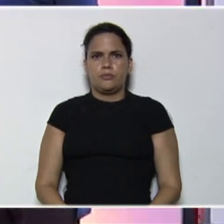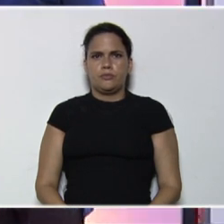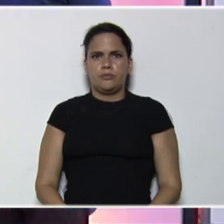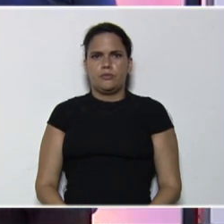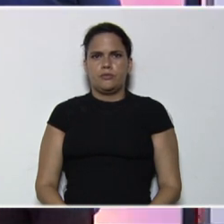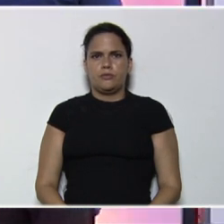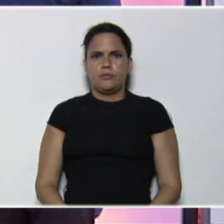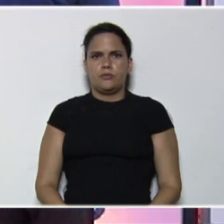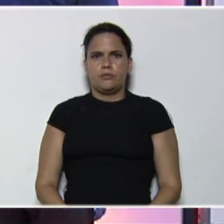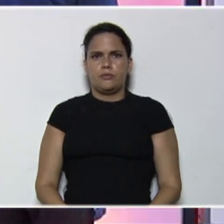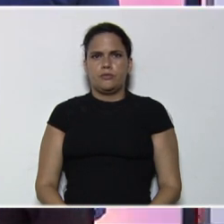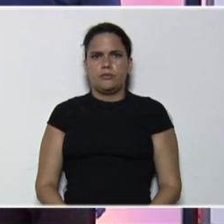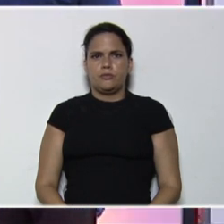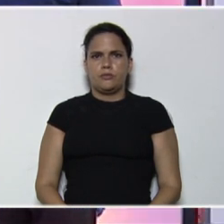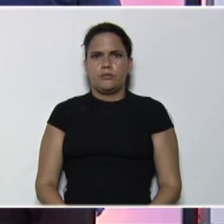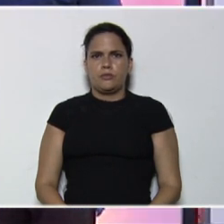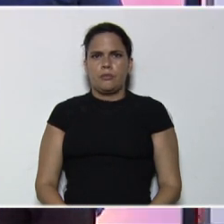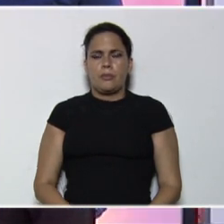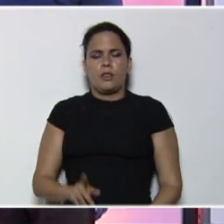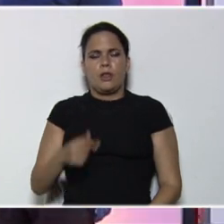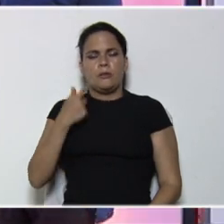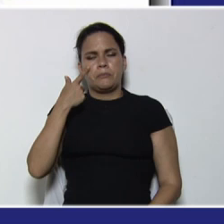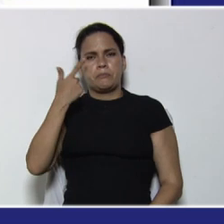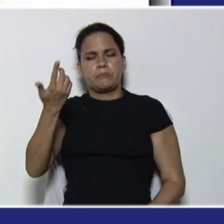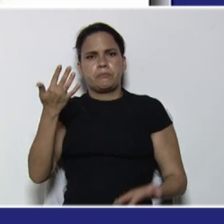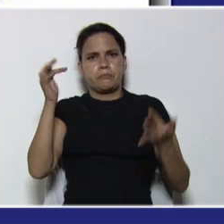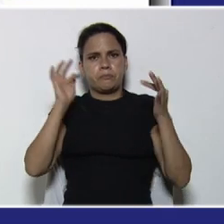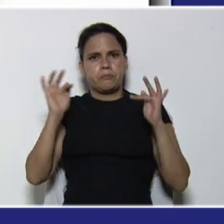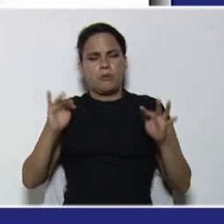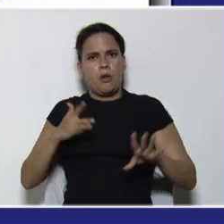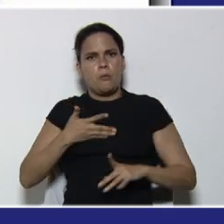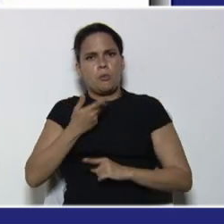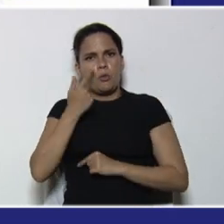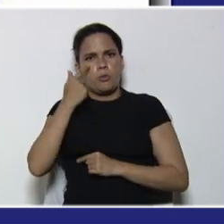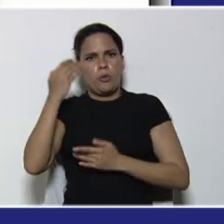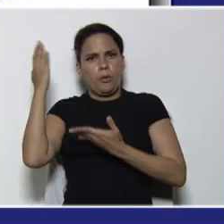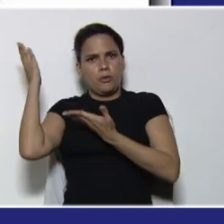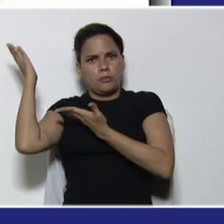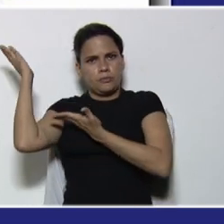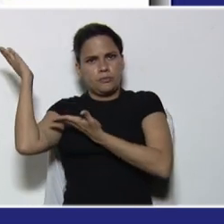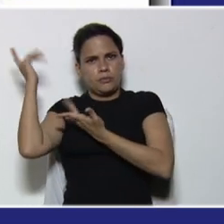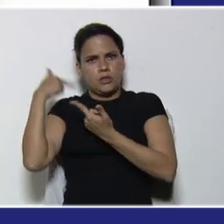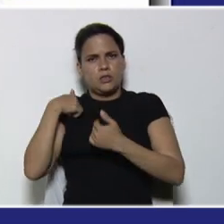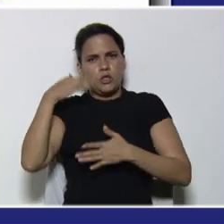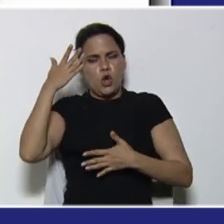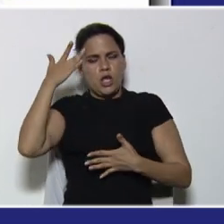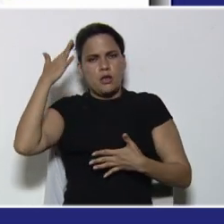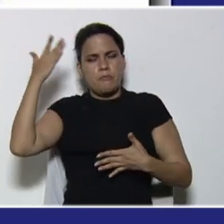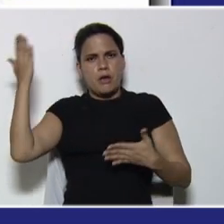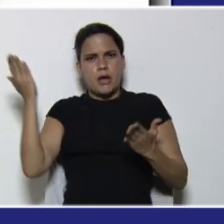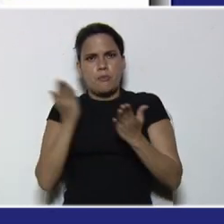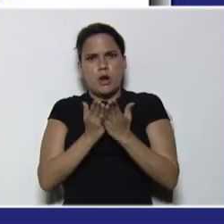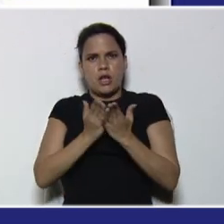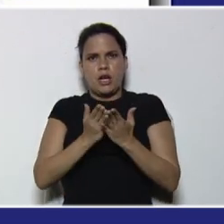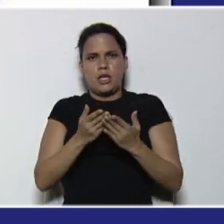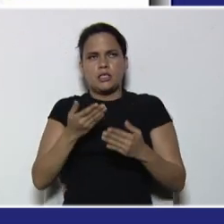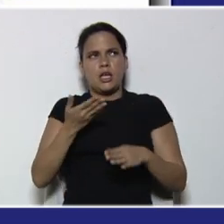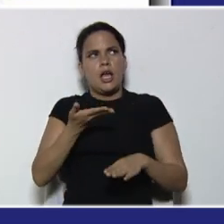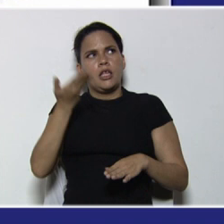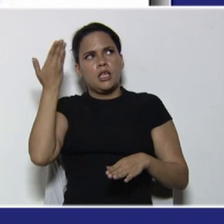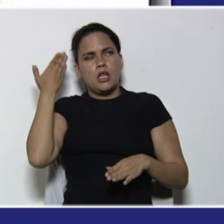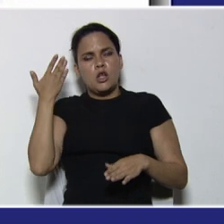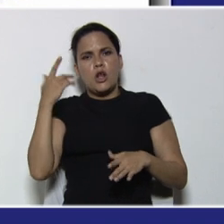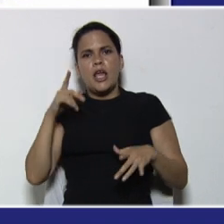y dividen el plano, fíjense, que aquí en esta figura, podemos ver, si nos imaginamos, las clases anteriores, el plano cartesiano,